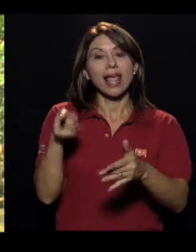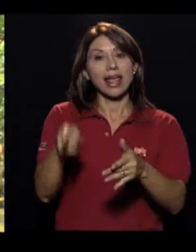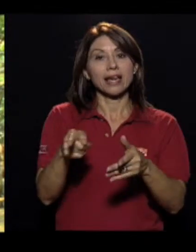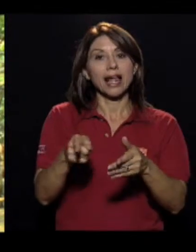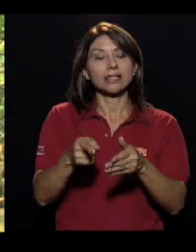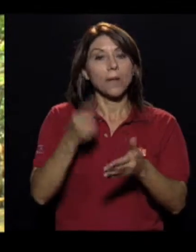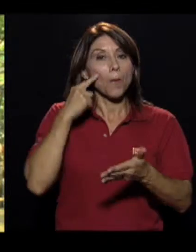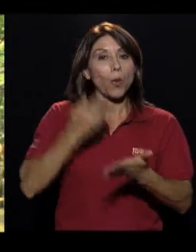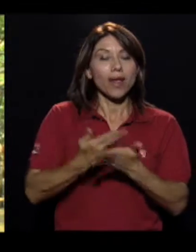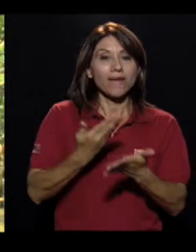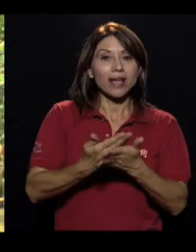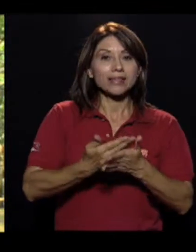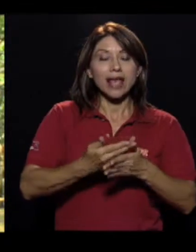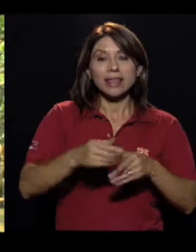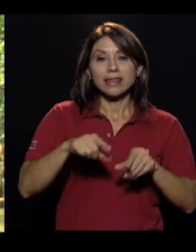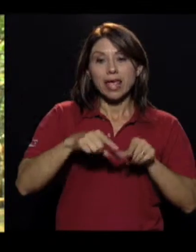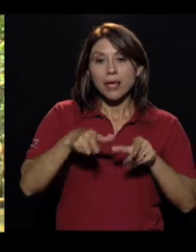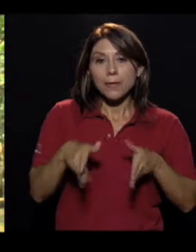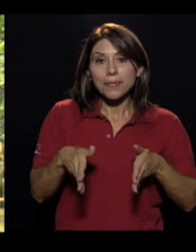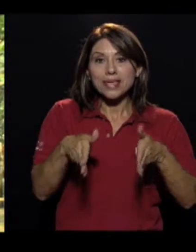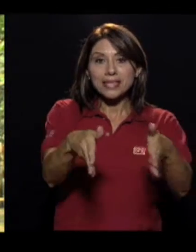de pista como de campo.